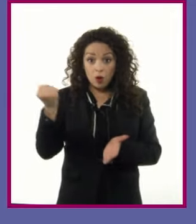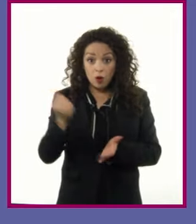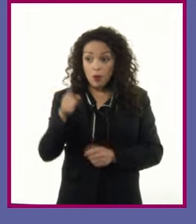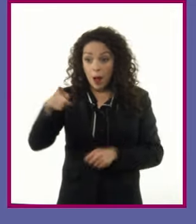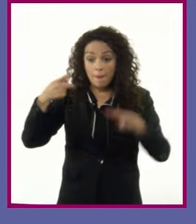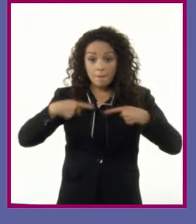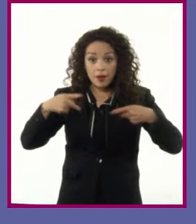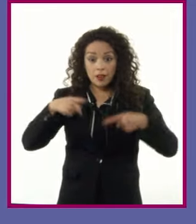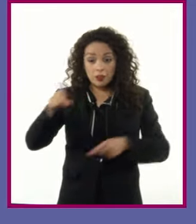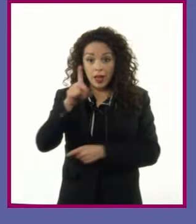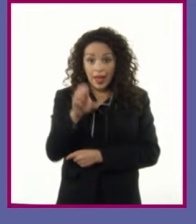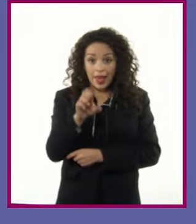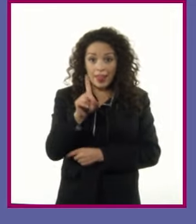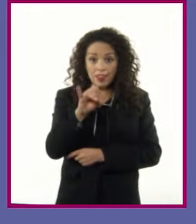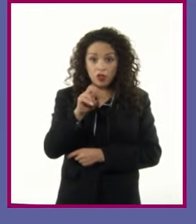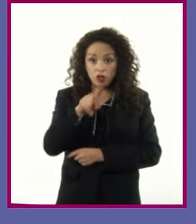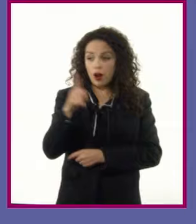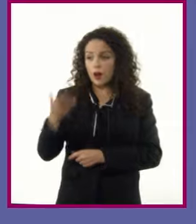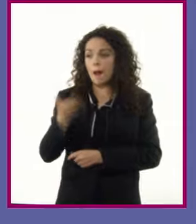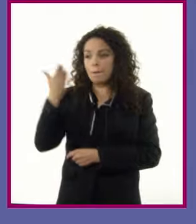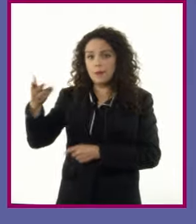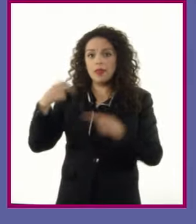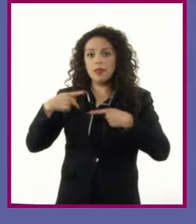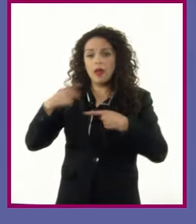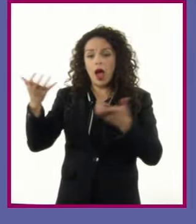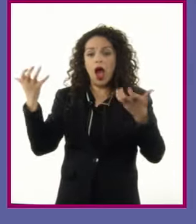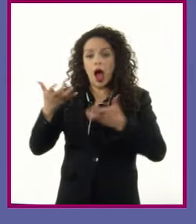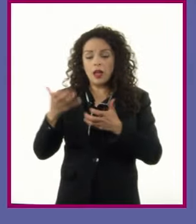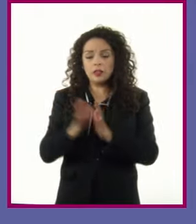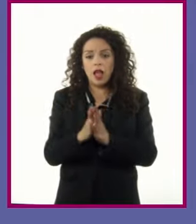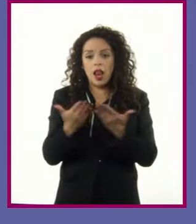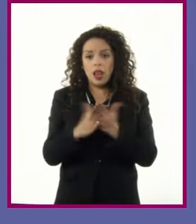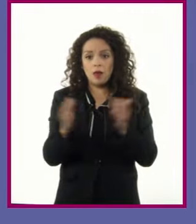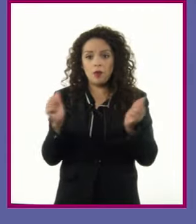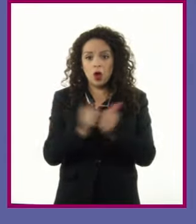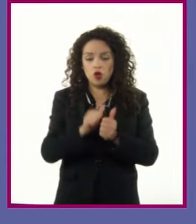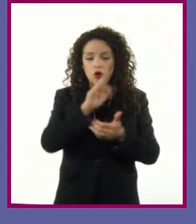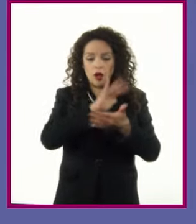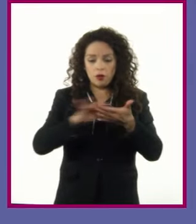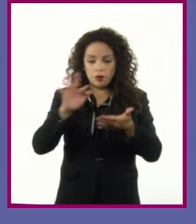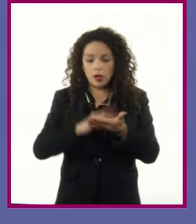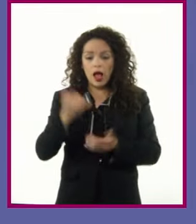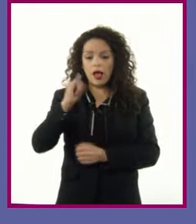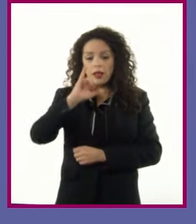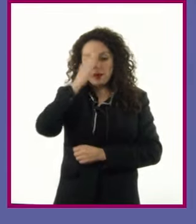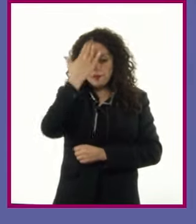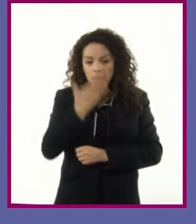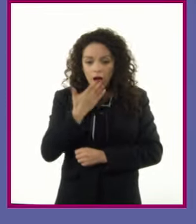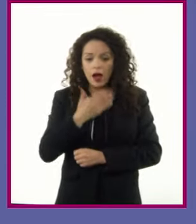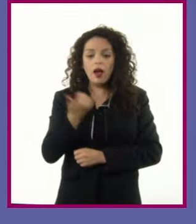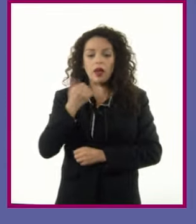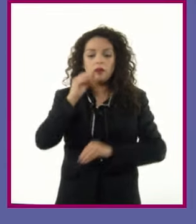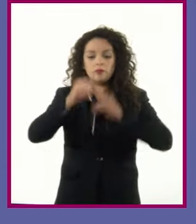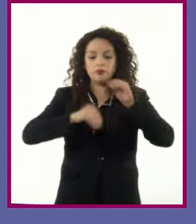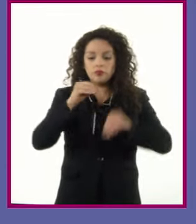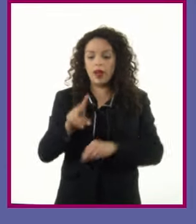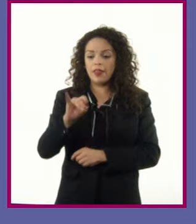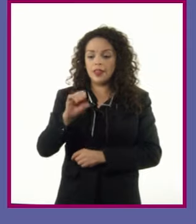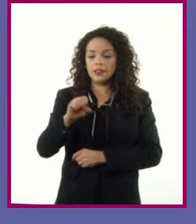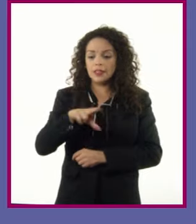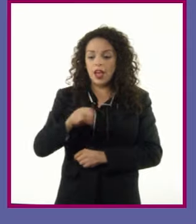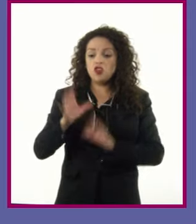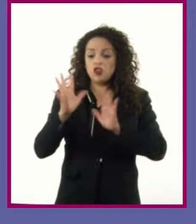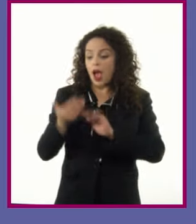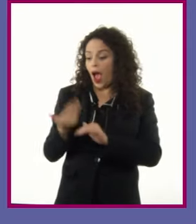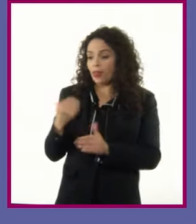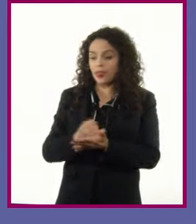solicita al diseñador que arme el libro con el texto Las imágenes, ilustraciones y el diseño aprobado En este